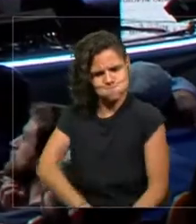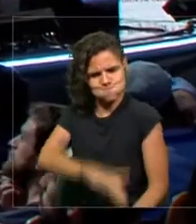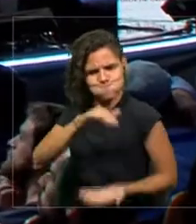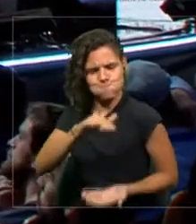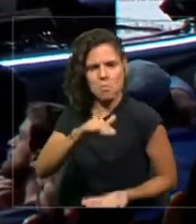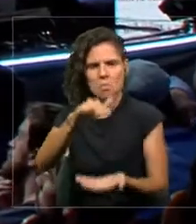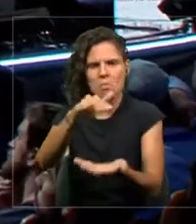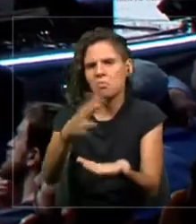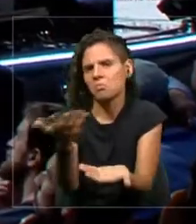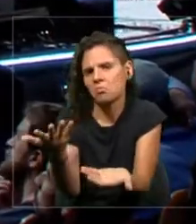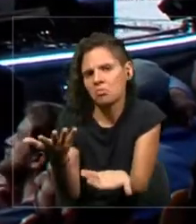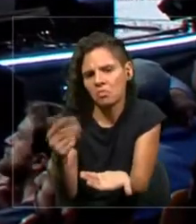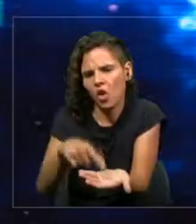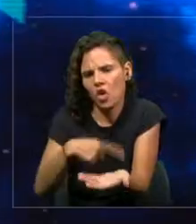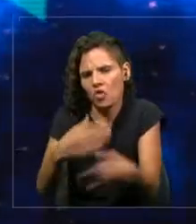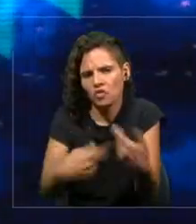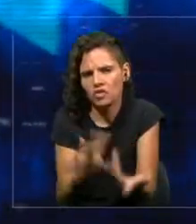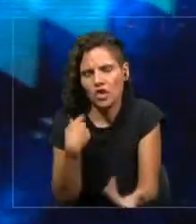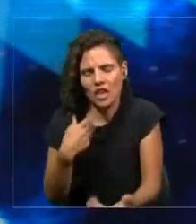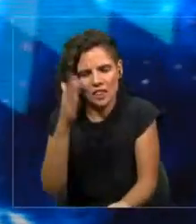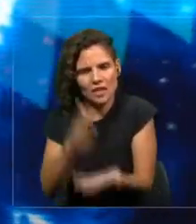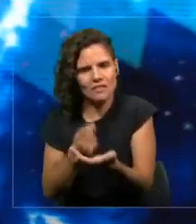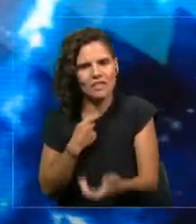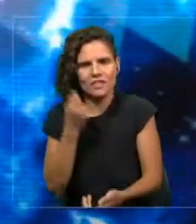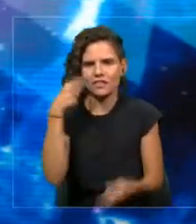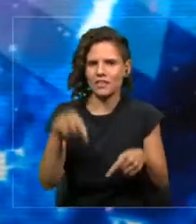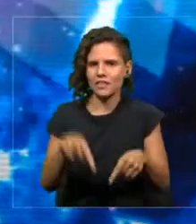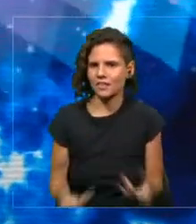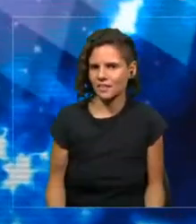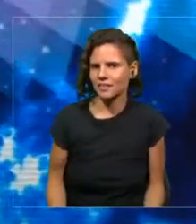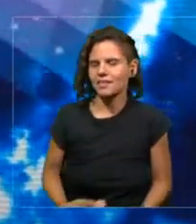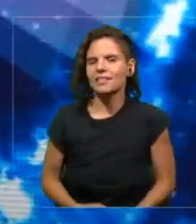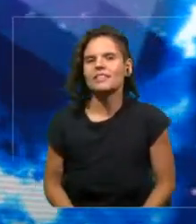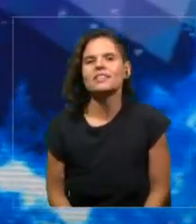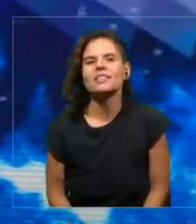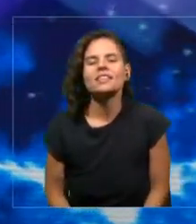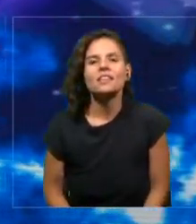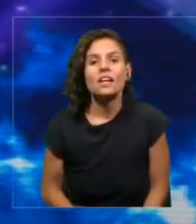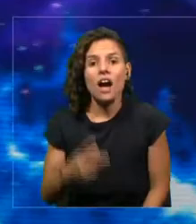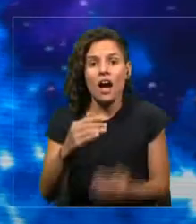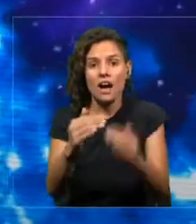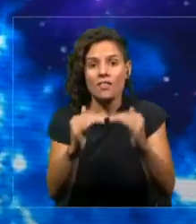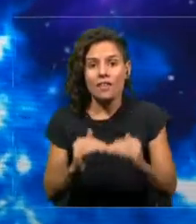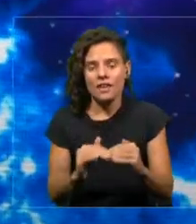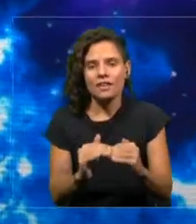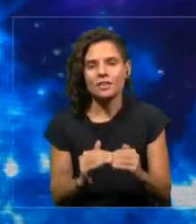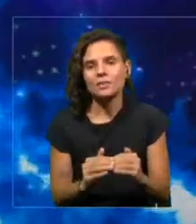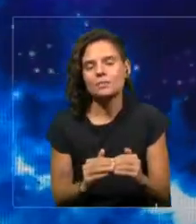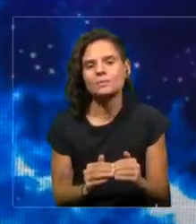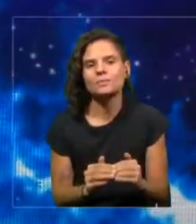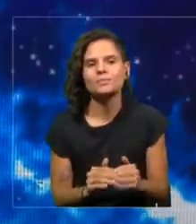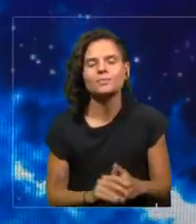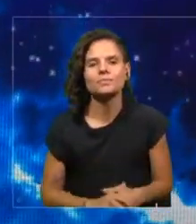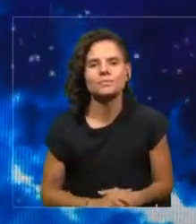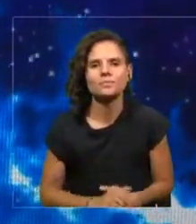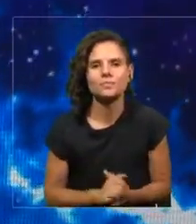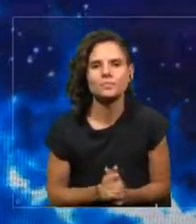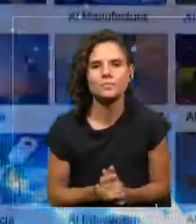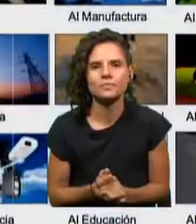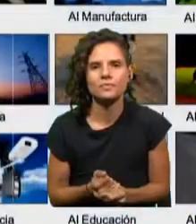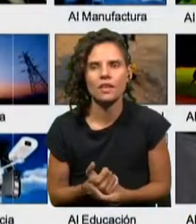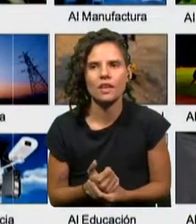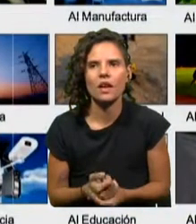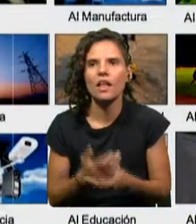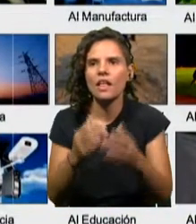en un menor tiempo. Y en la parte de abajo te vas a encontrar qué forma y cómo está conformado